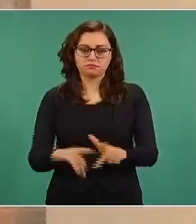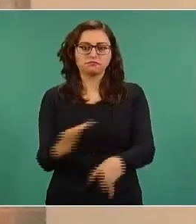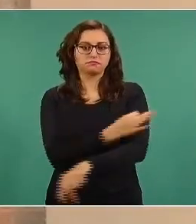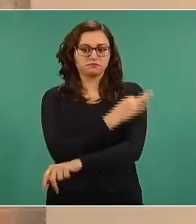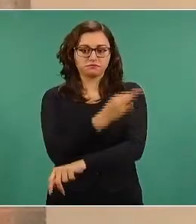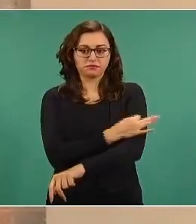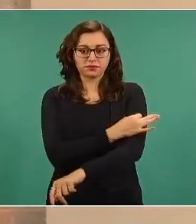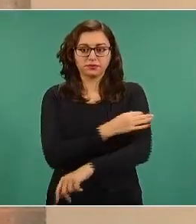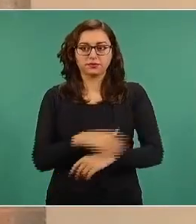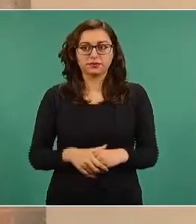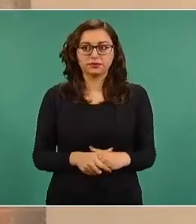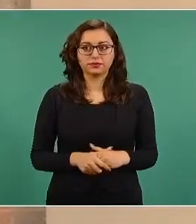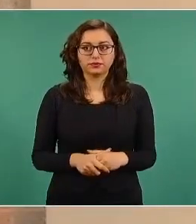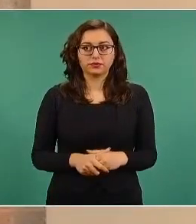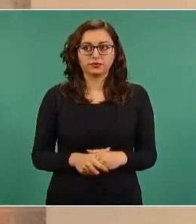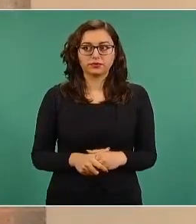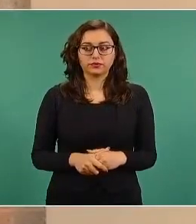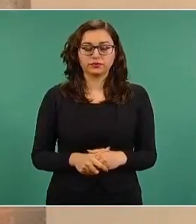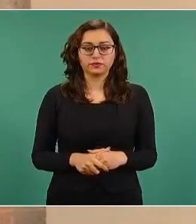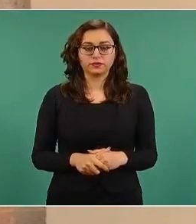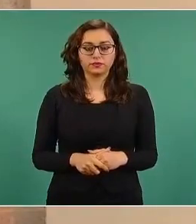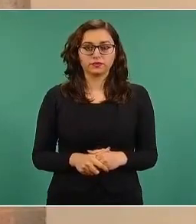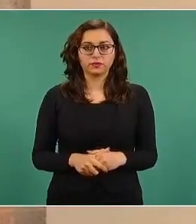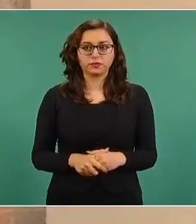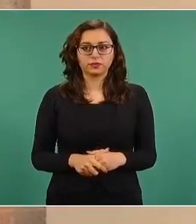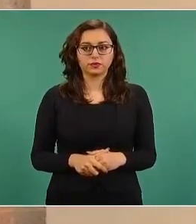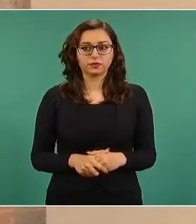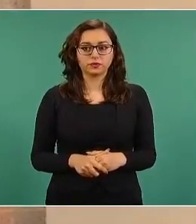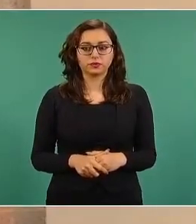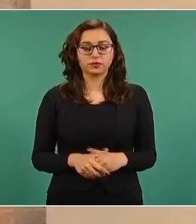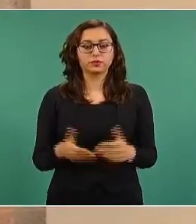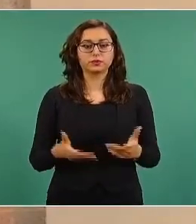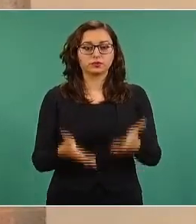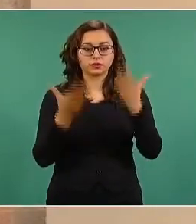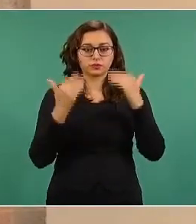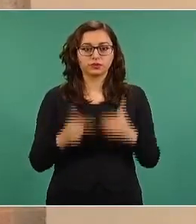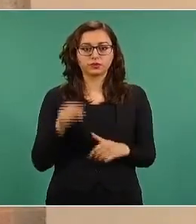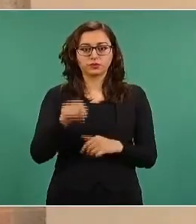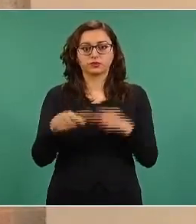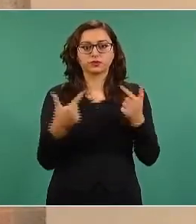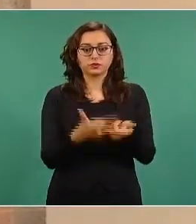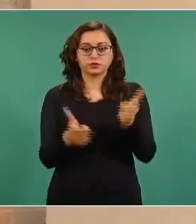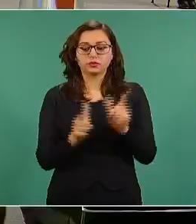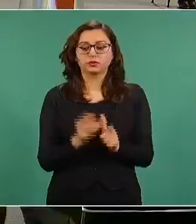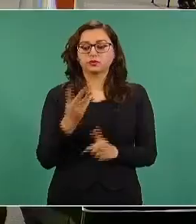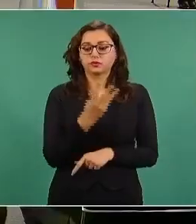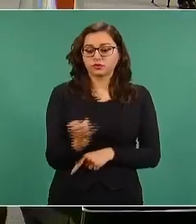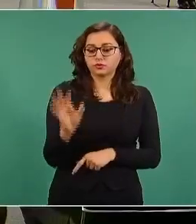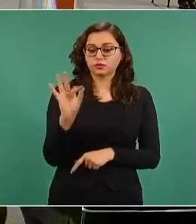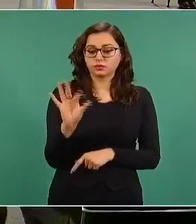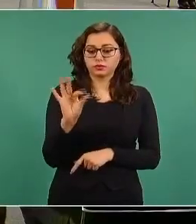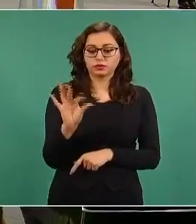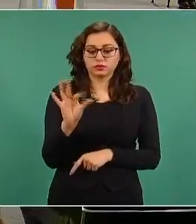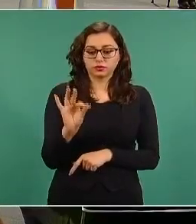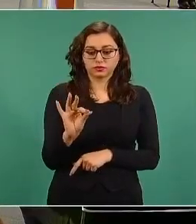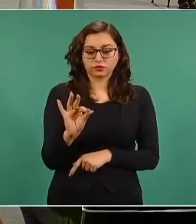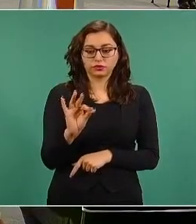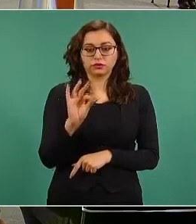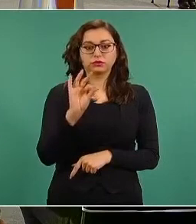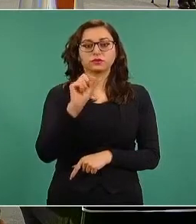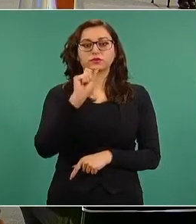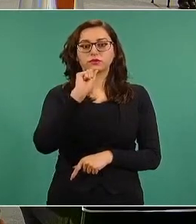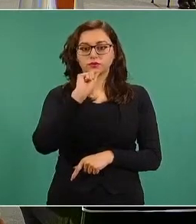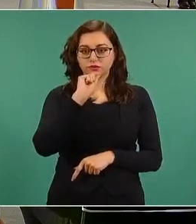La que sigue, por favor. La brigada que se integra de la misma manera, 480 brigadas que se ponen en